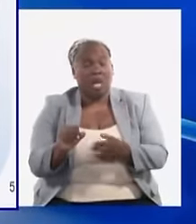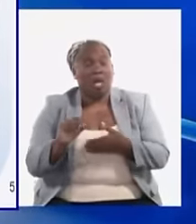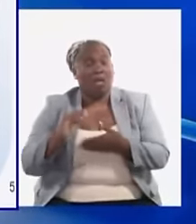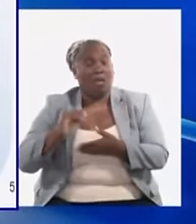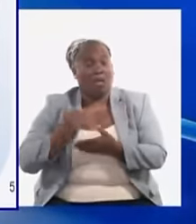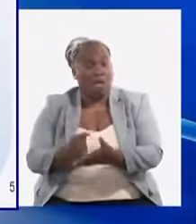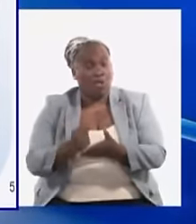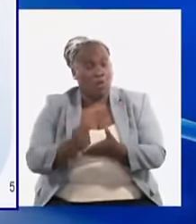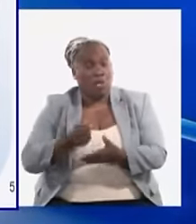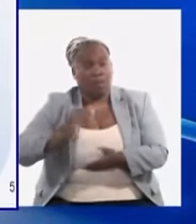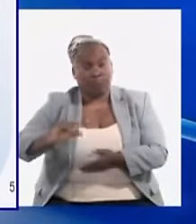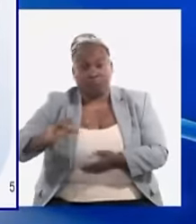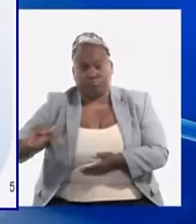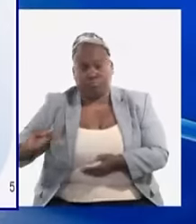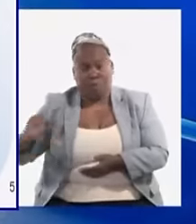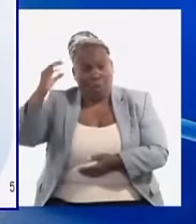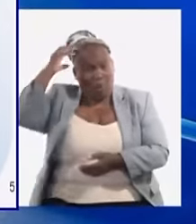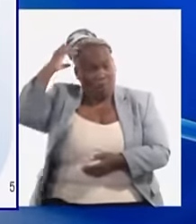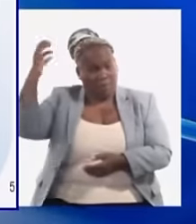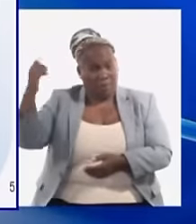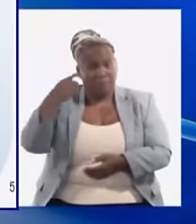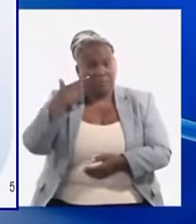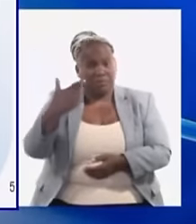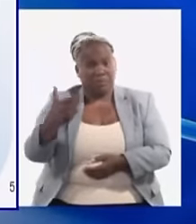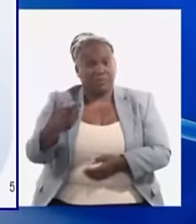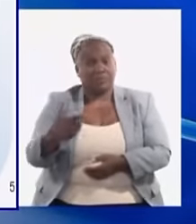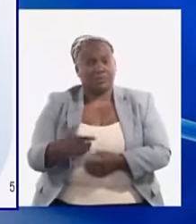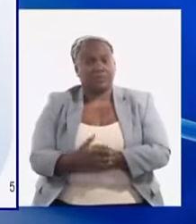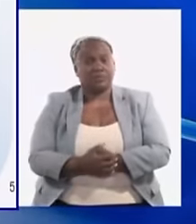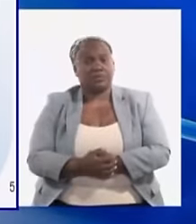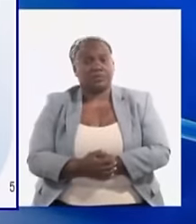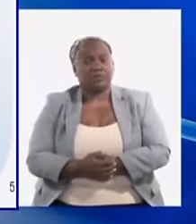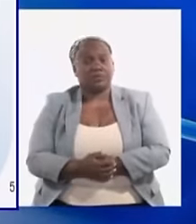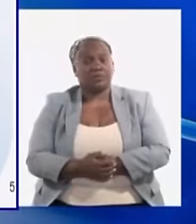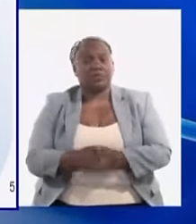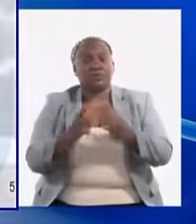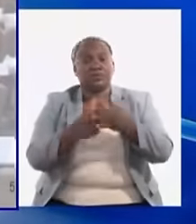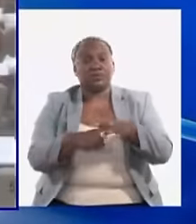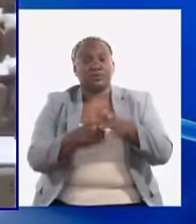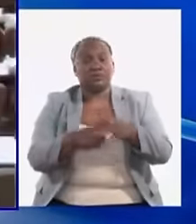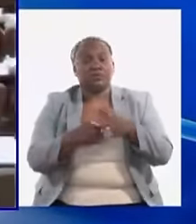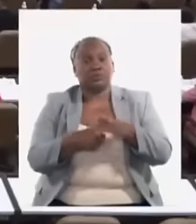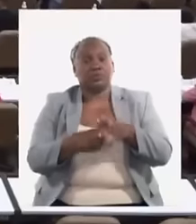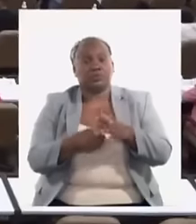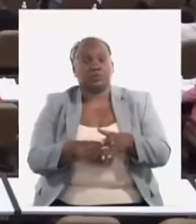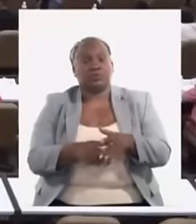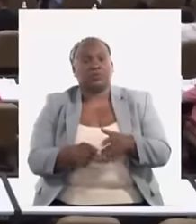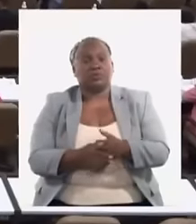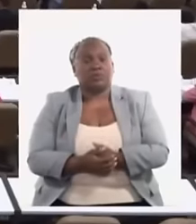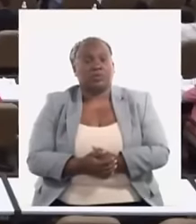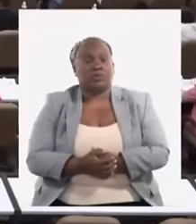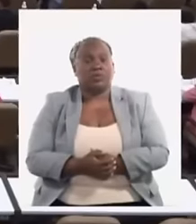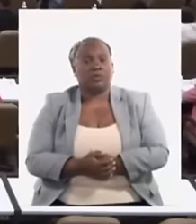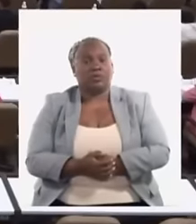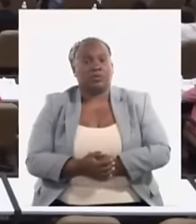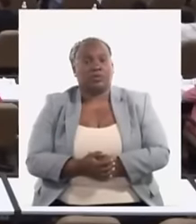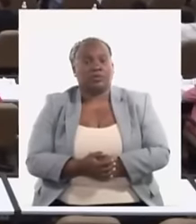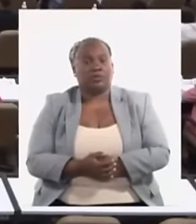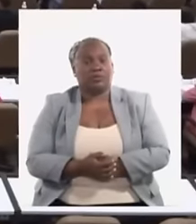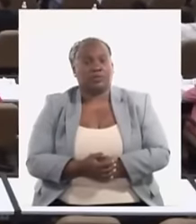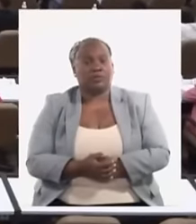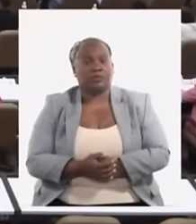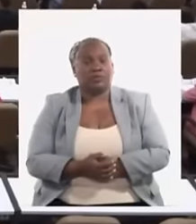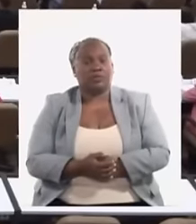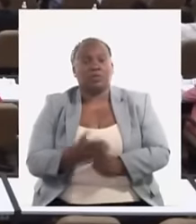desde el Estado que es necesario ya empezar a solucionar en el 2024. No